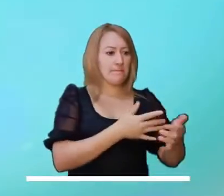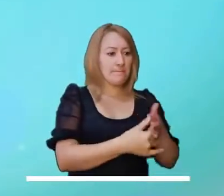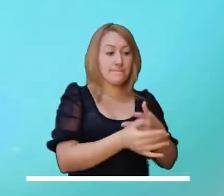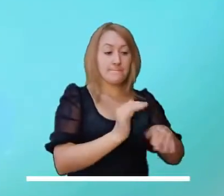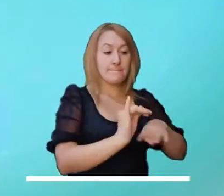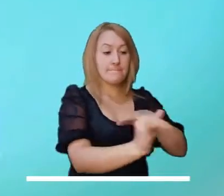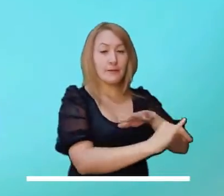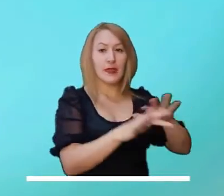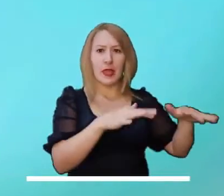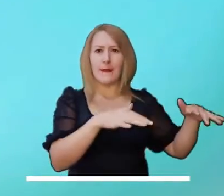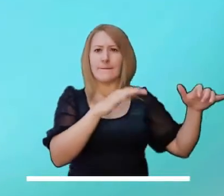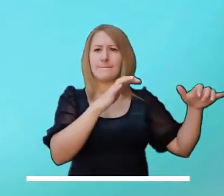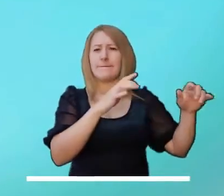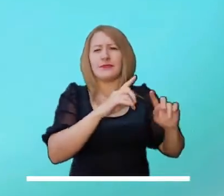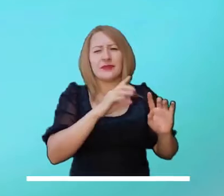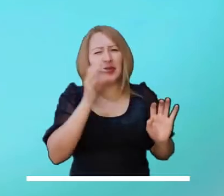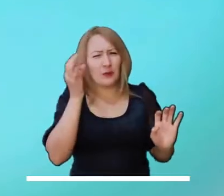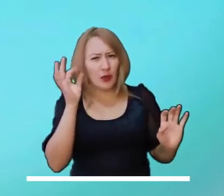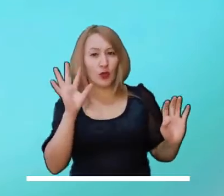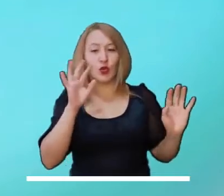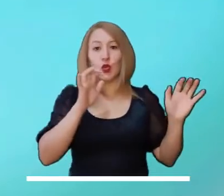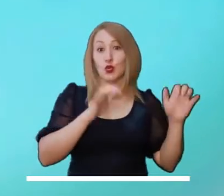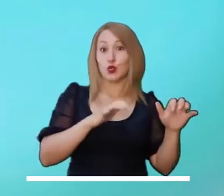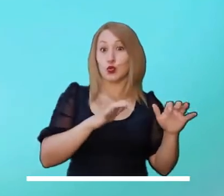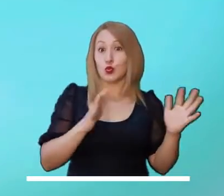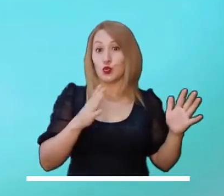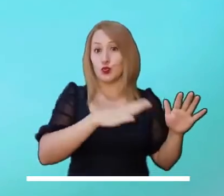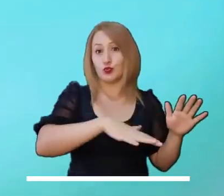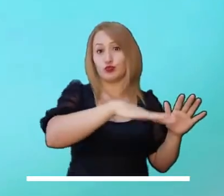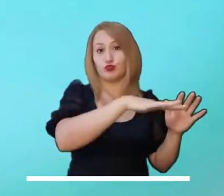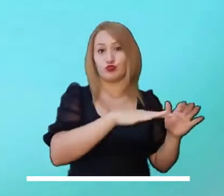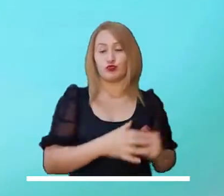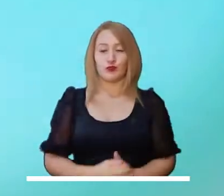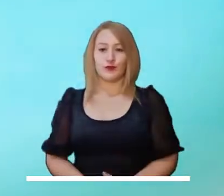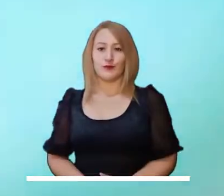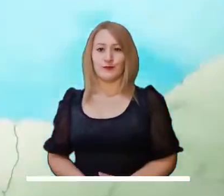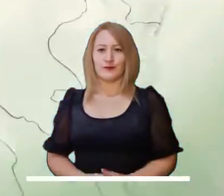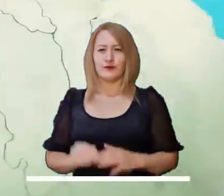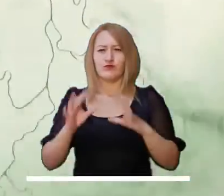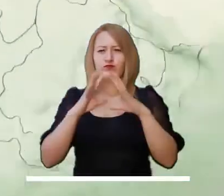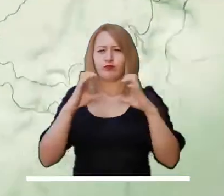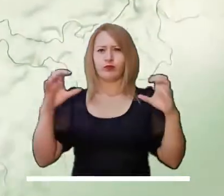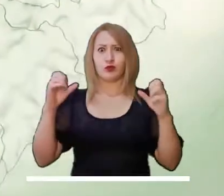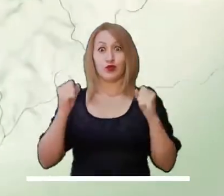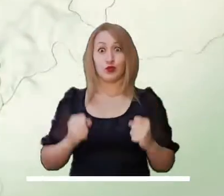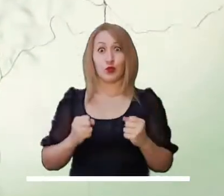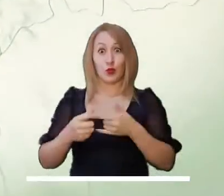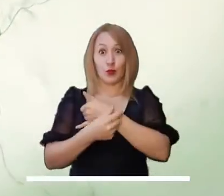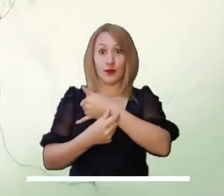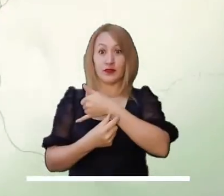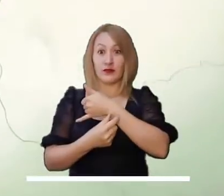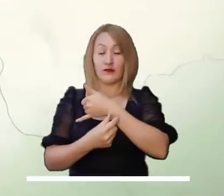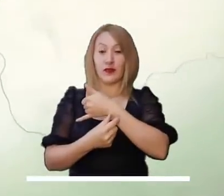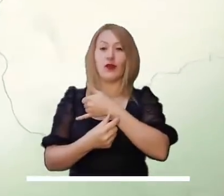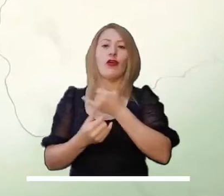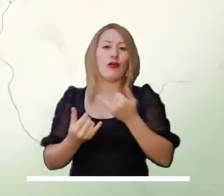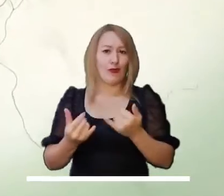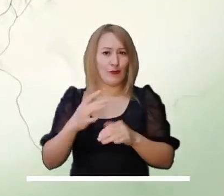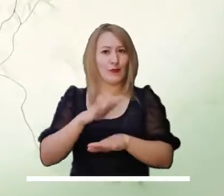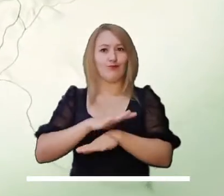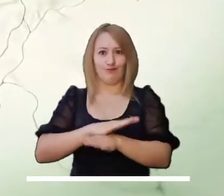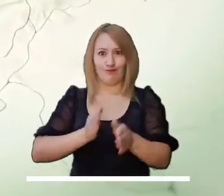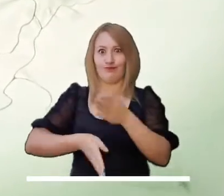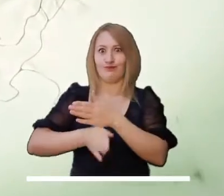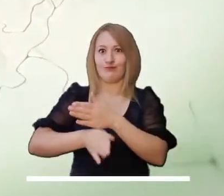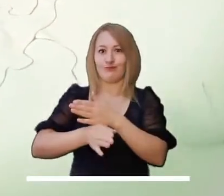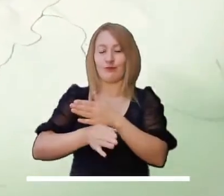pronósticos anuncian una tarde seca en las islas de San Andrés y Providencia, es probable que algunas lluvias ligeras se presenten en el área. Siguen